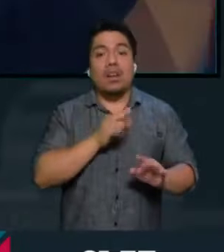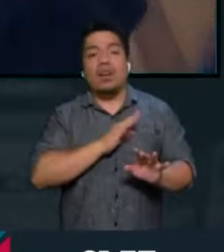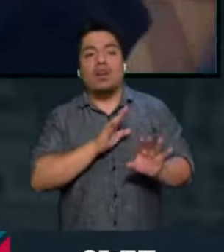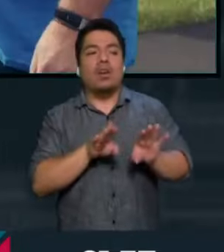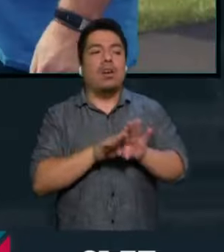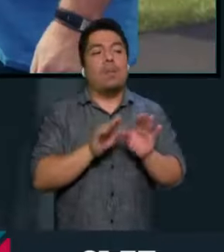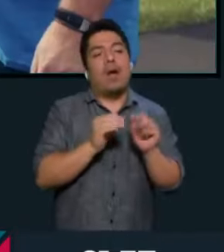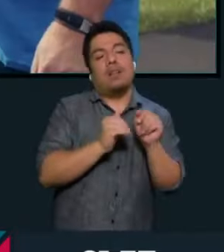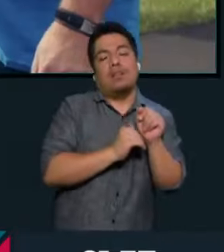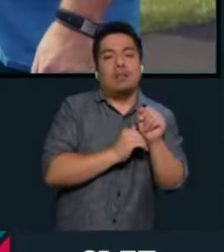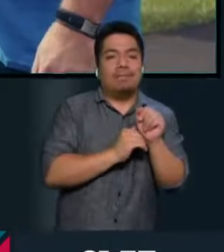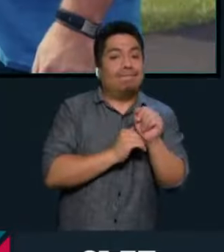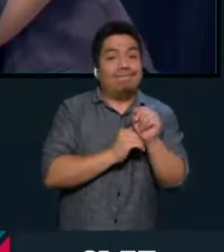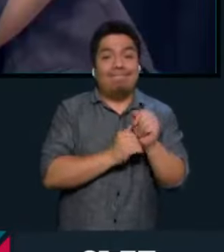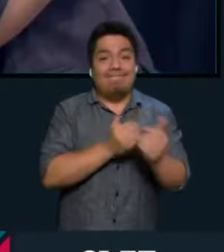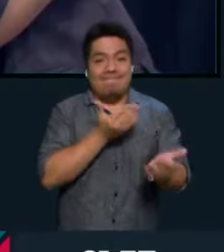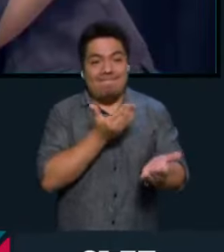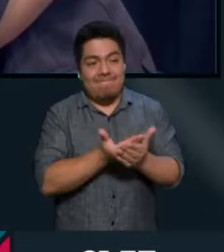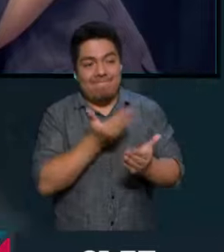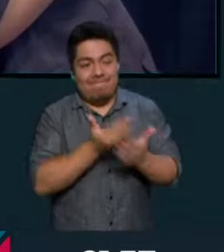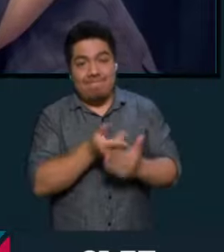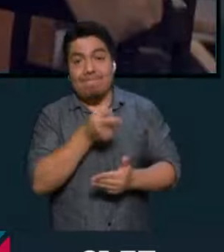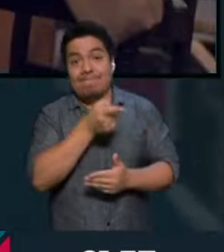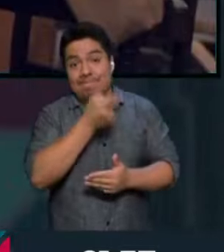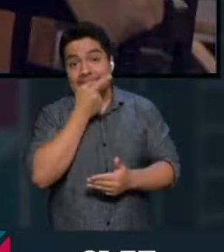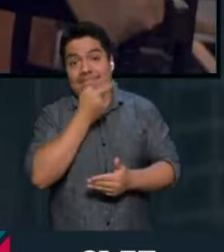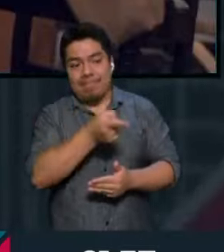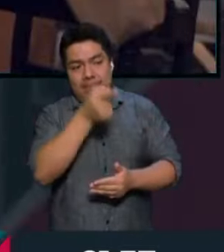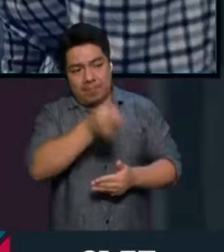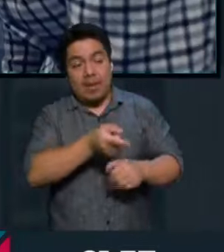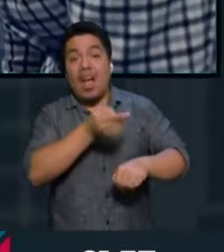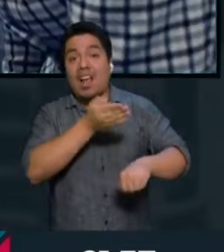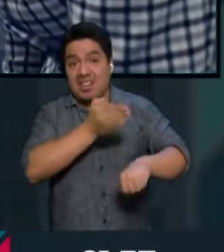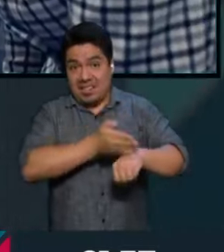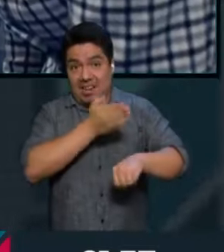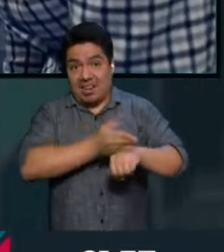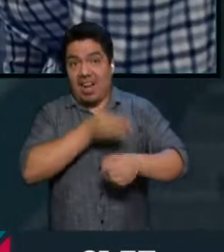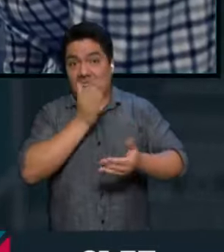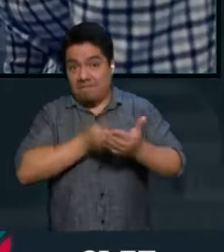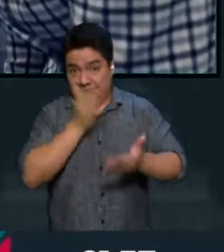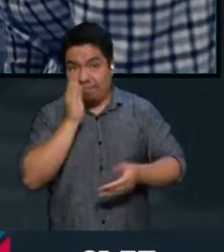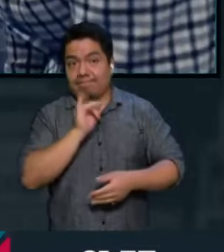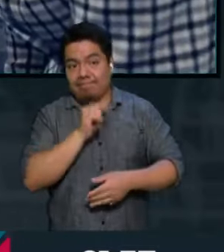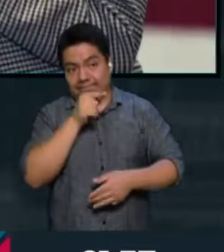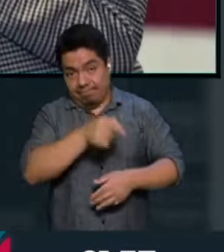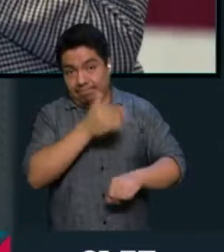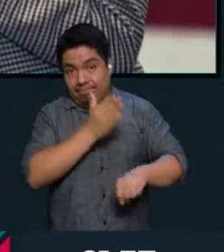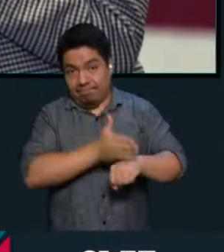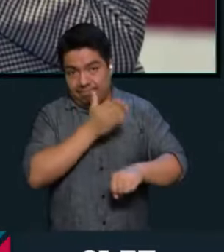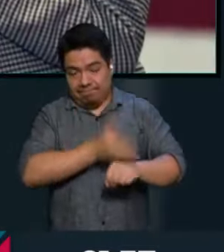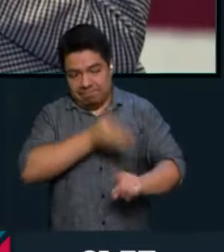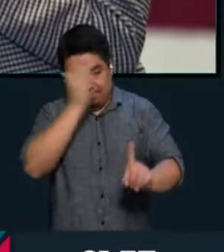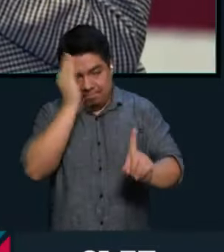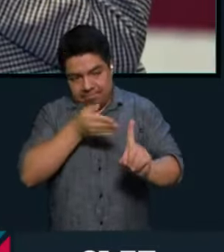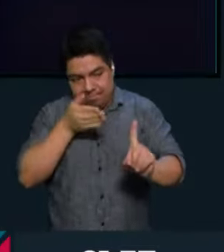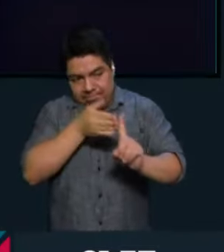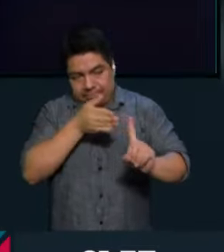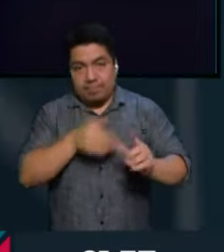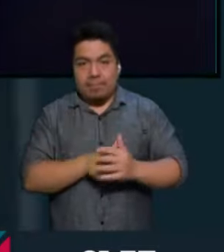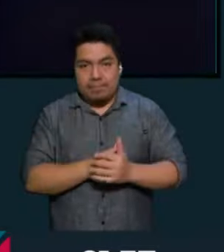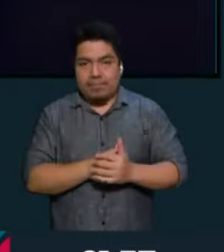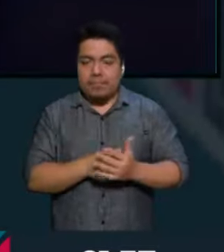ya llamado a cuentas e incluso con sanciones precisas. Entonces,